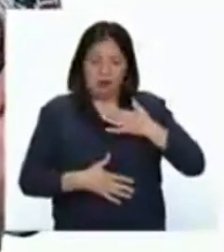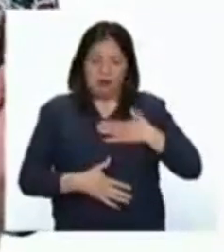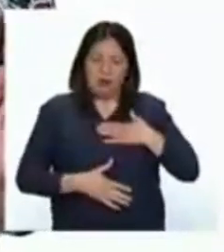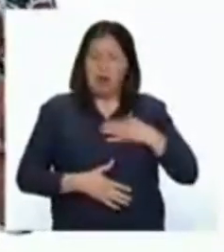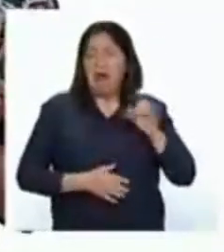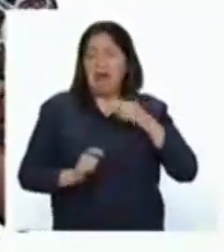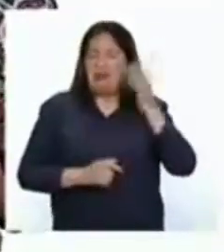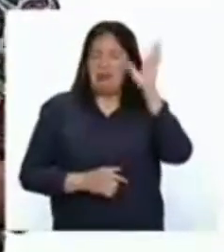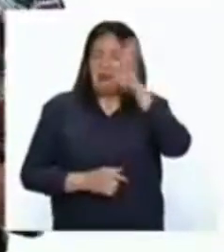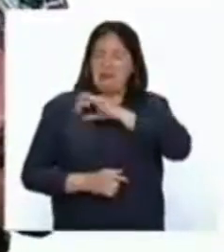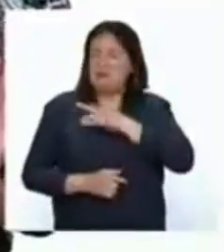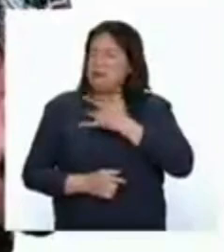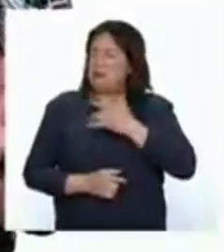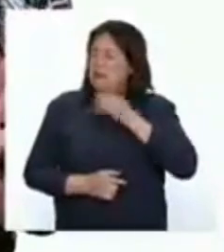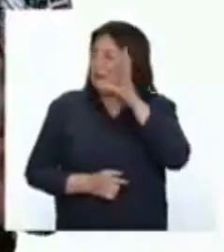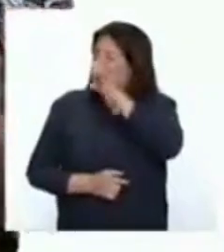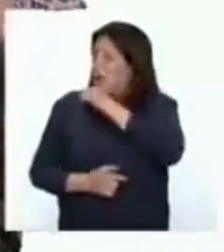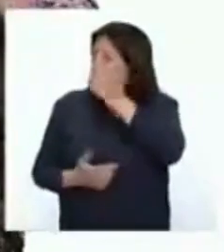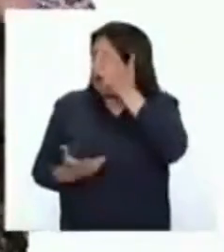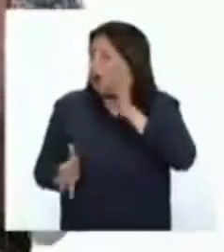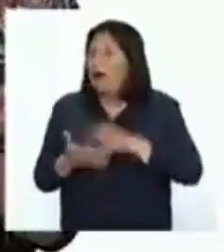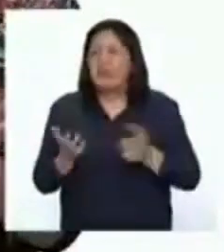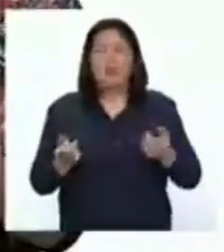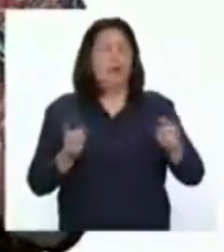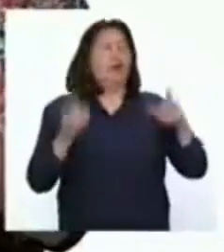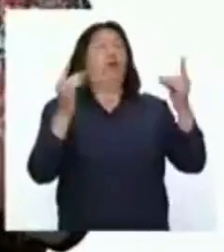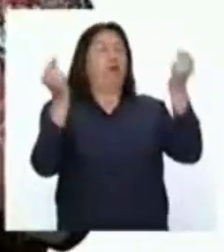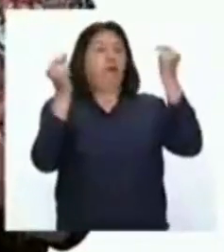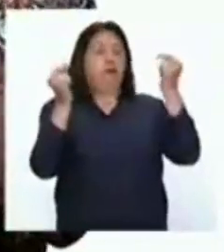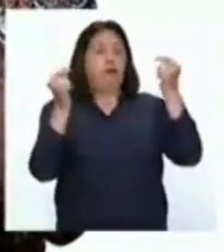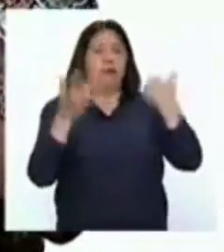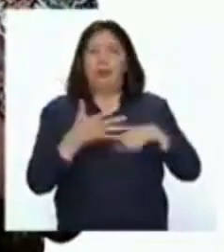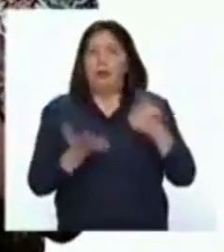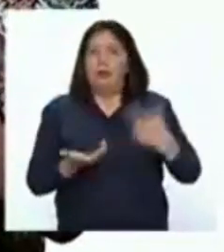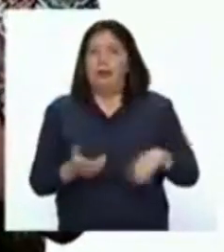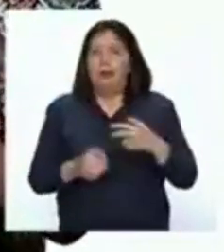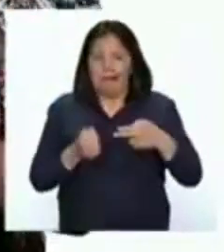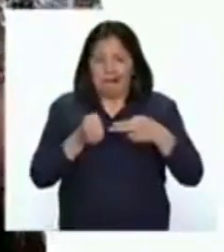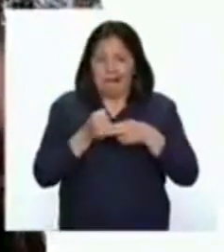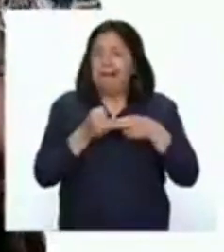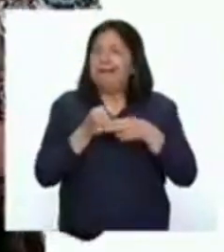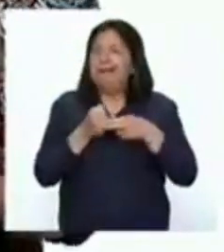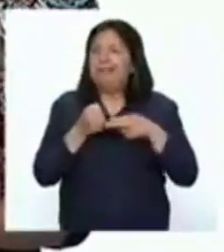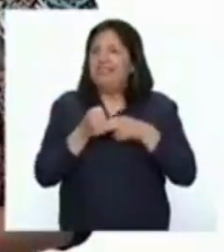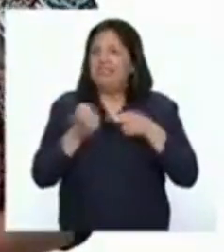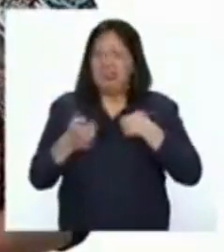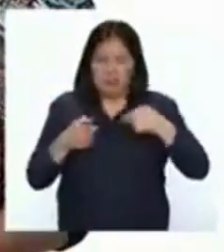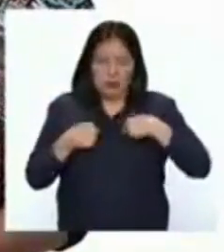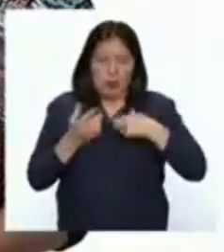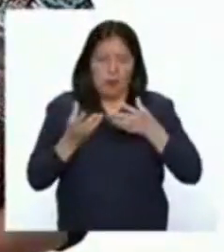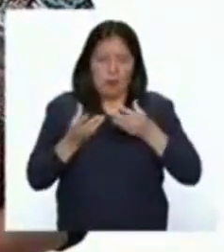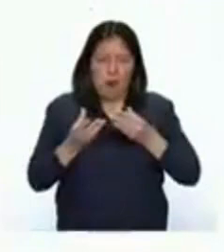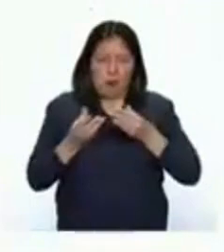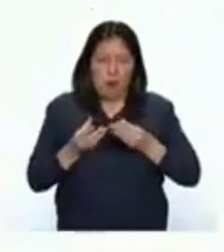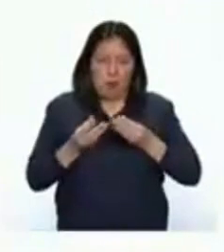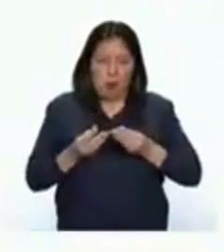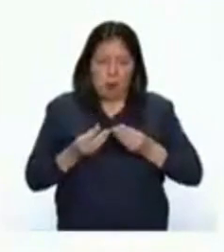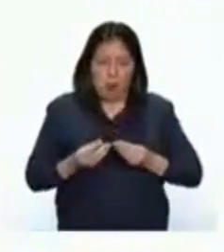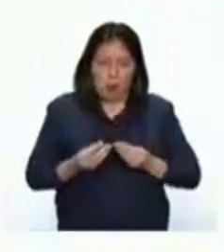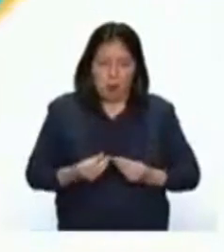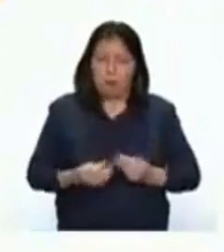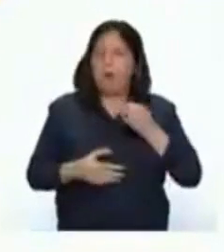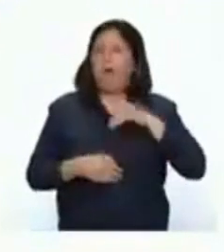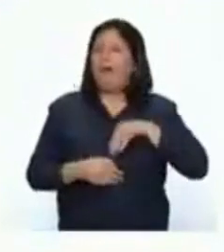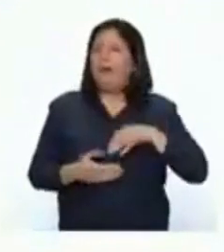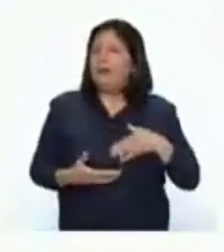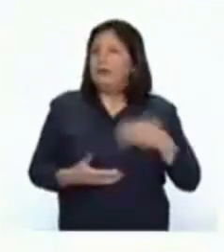muy desapercibida. No nos damos cuenta hasta que de pronto la cantidad de hierro en el cuerpo continúa disminuyendo. Es